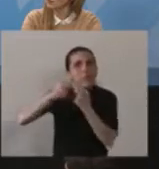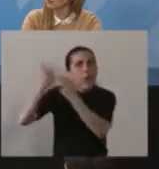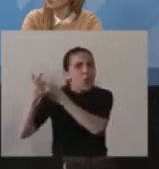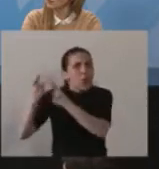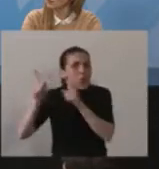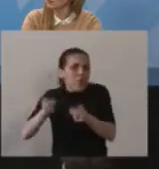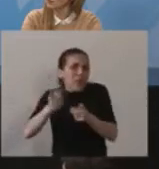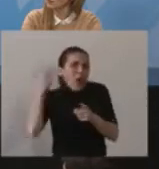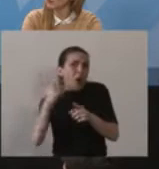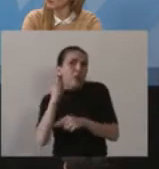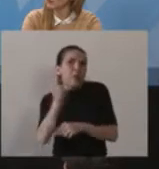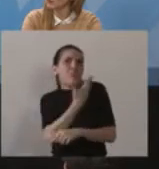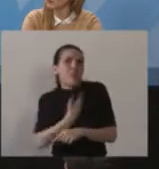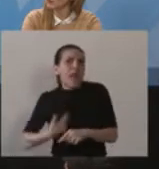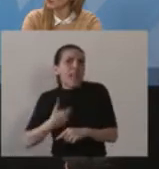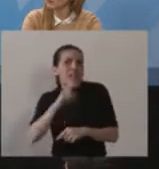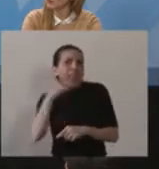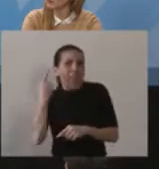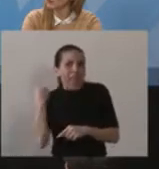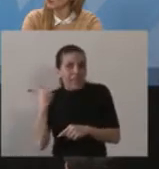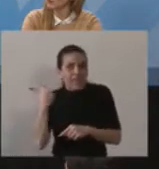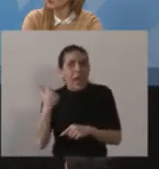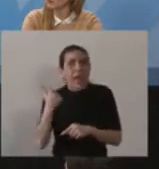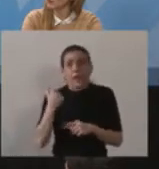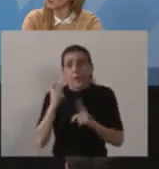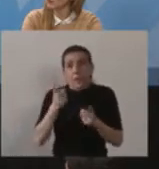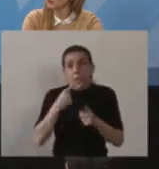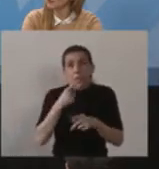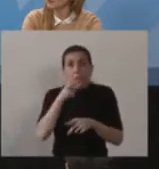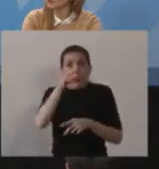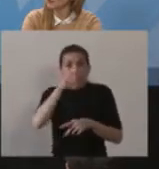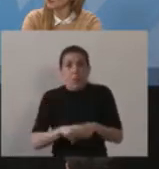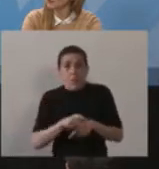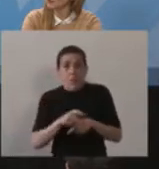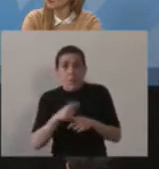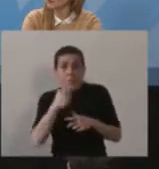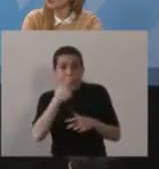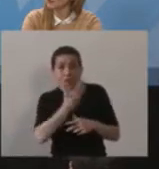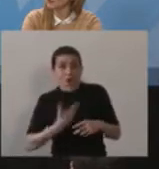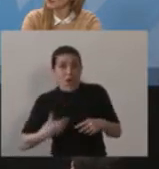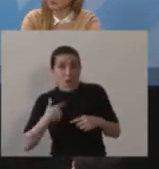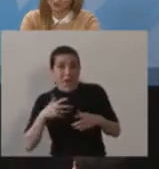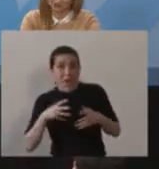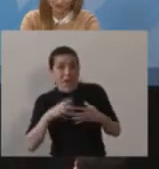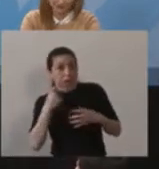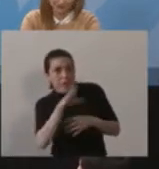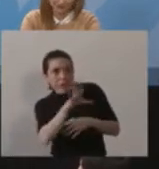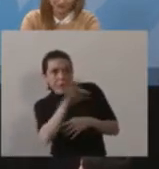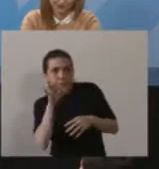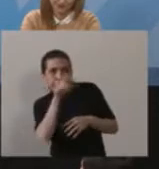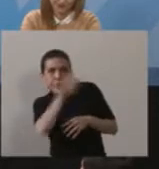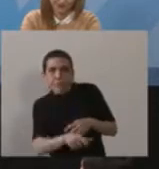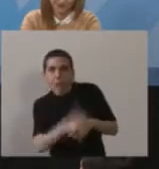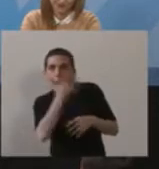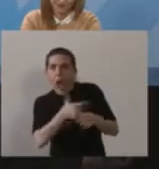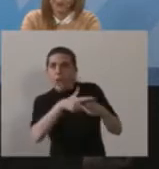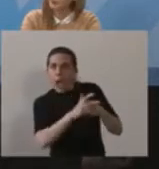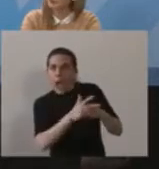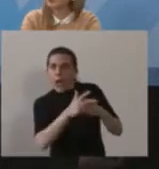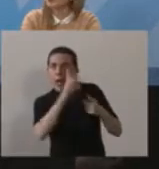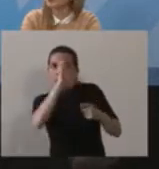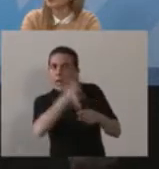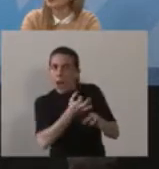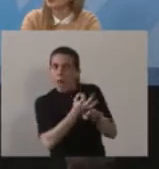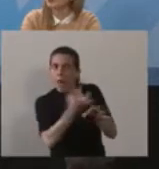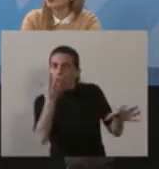un interventor que ha sido seleccionado en función de sus características técnicas, un licenciado en